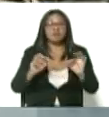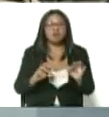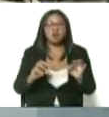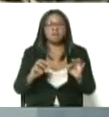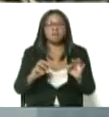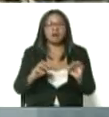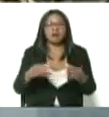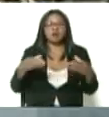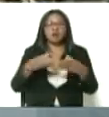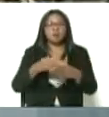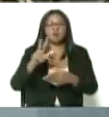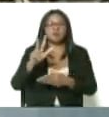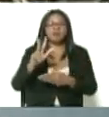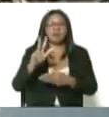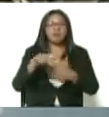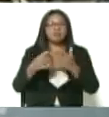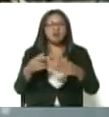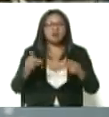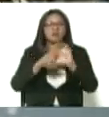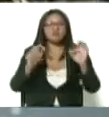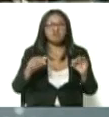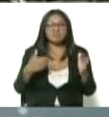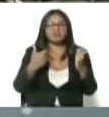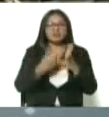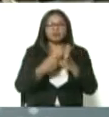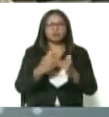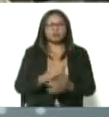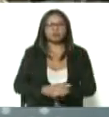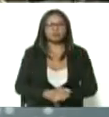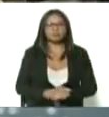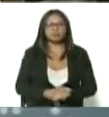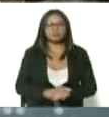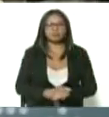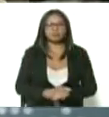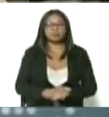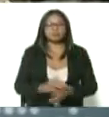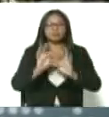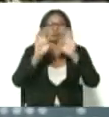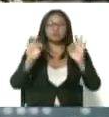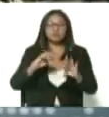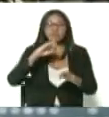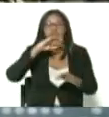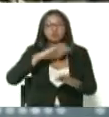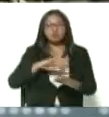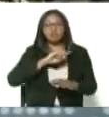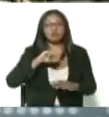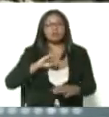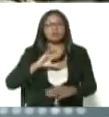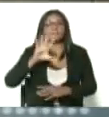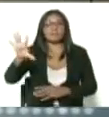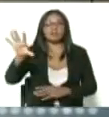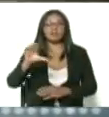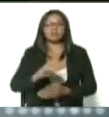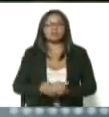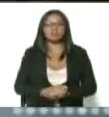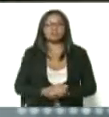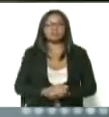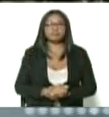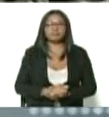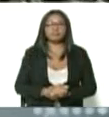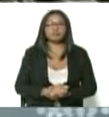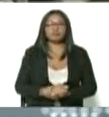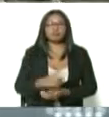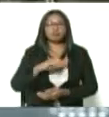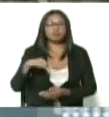3 de los ensayos clínicos de esta vacuna. Un momento histórico para nuestra patria, cuando la humanidad entera estaba,